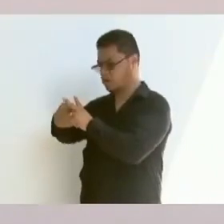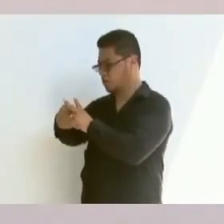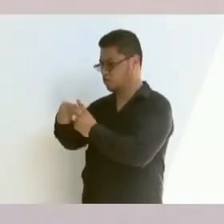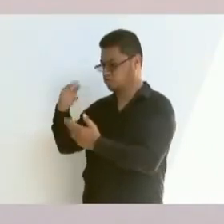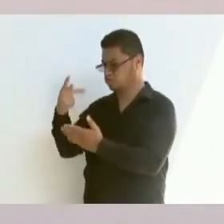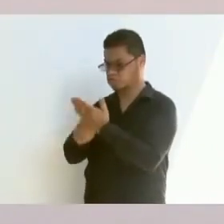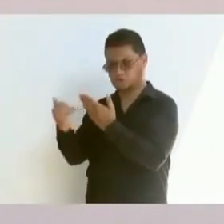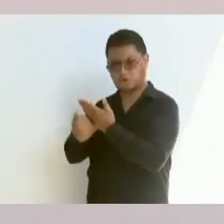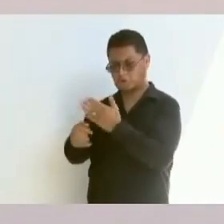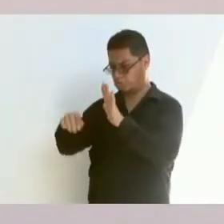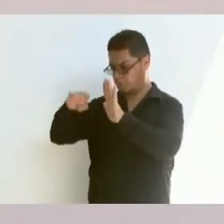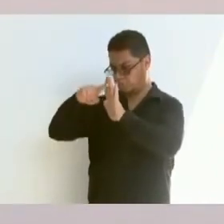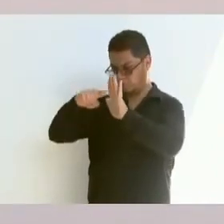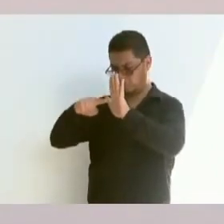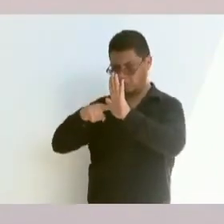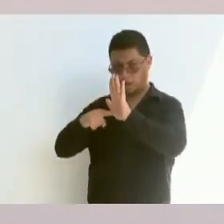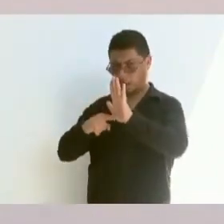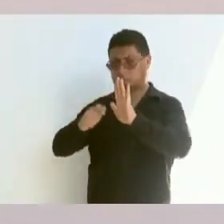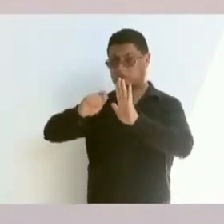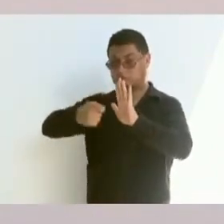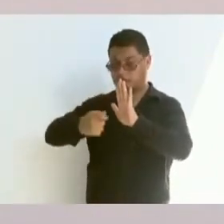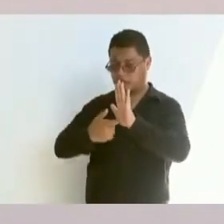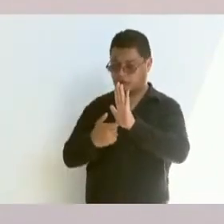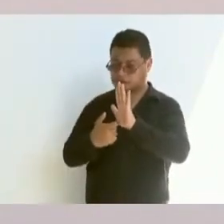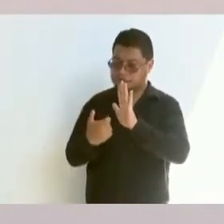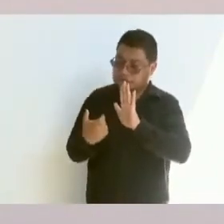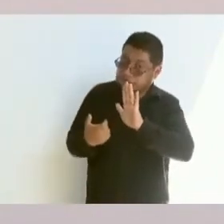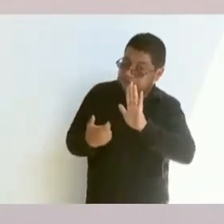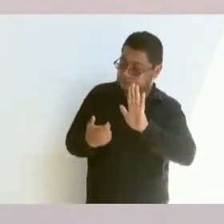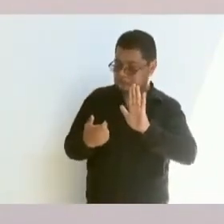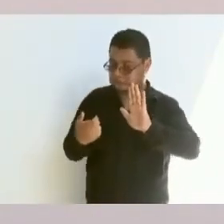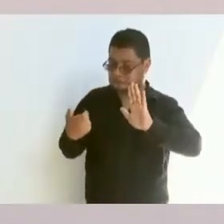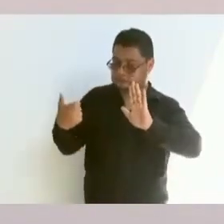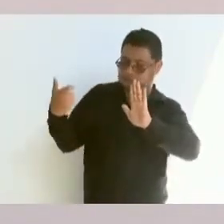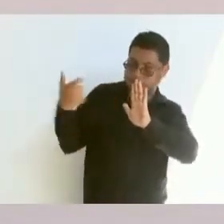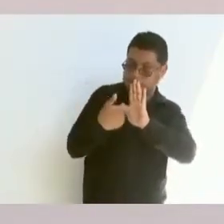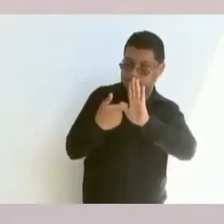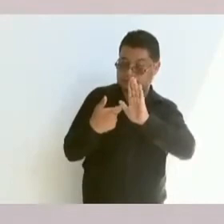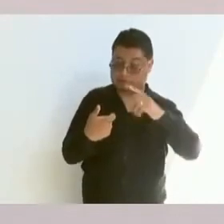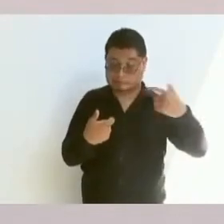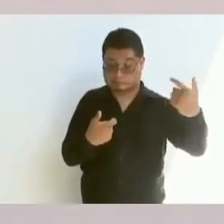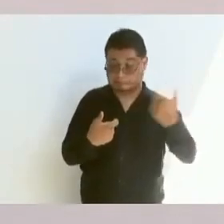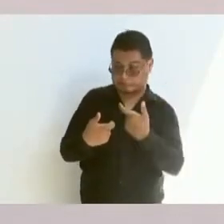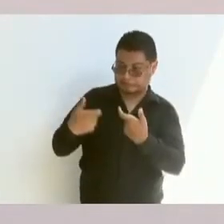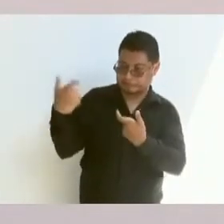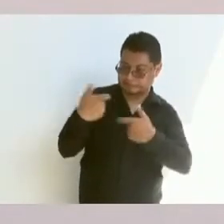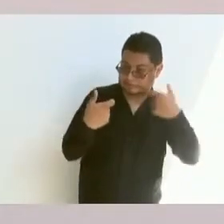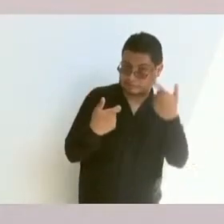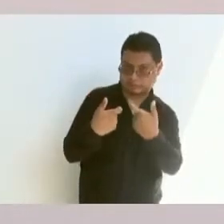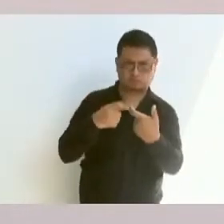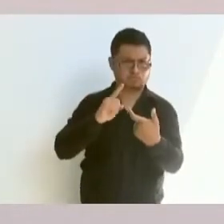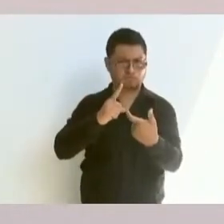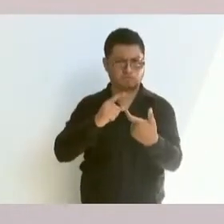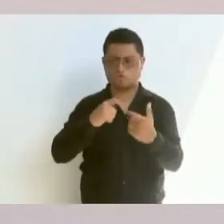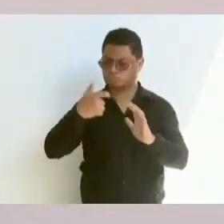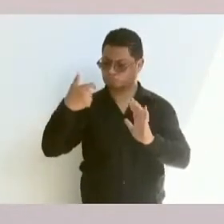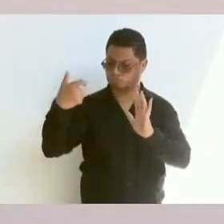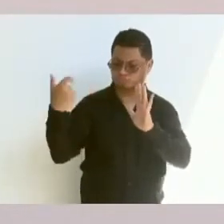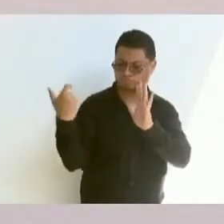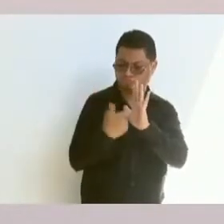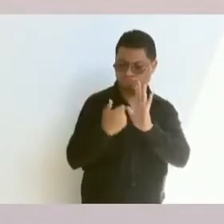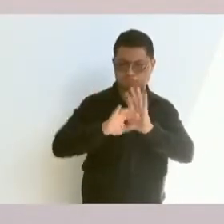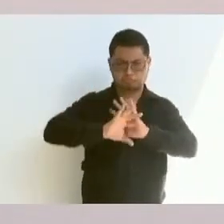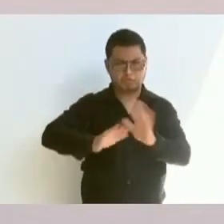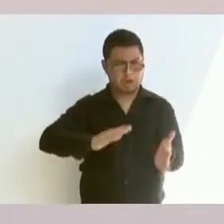proyecto, sin ampliaciones, sin que cueste más. Y yo sé que